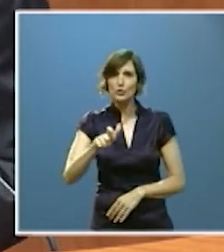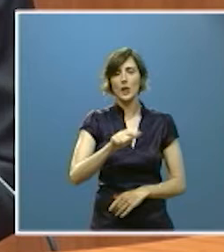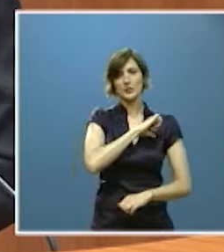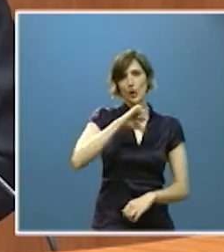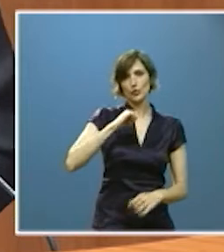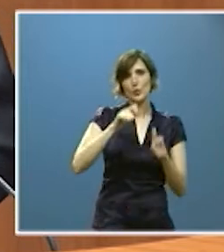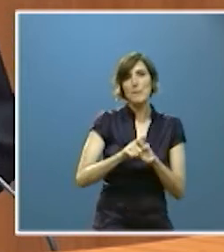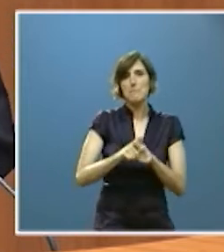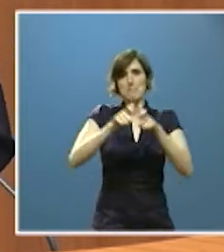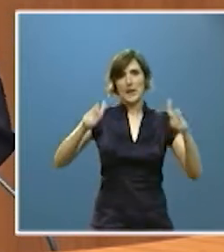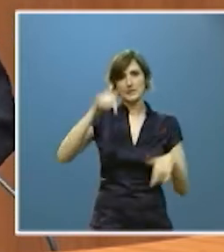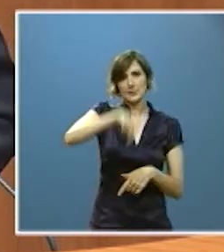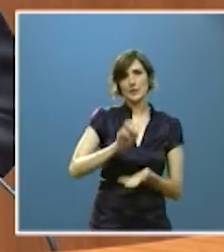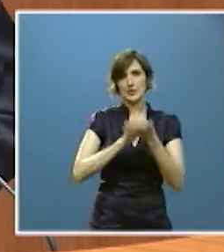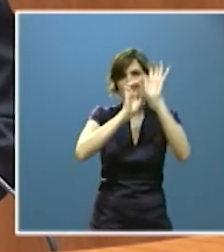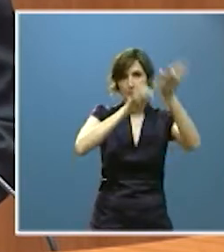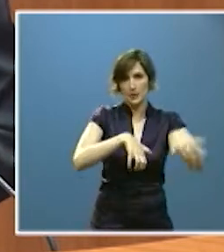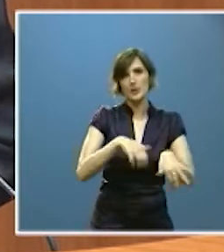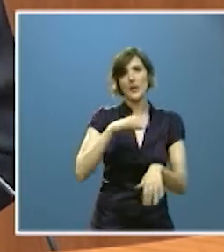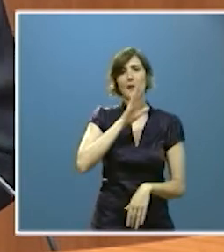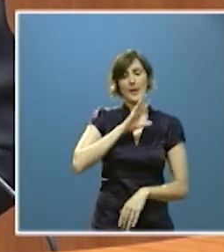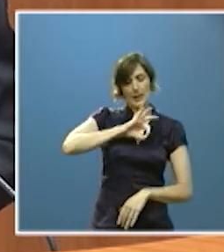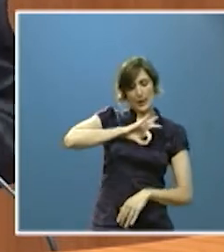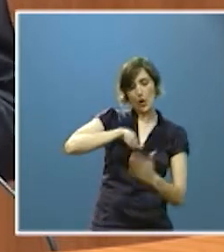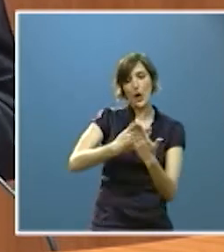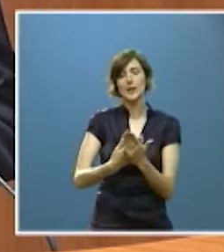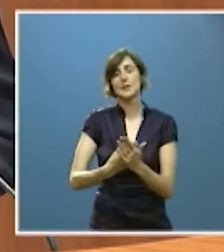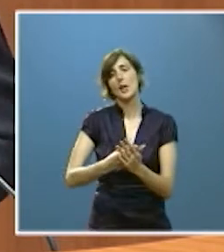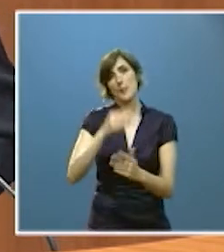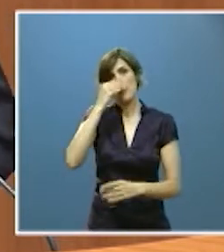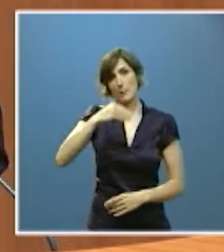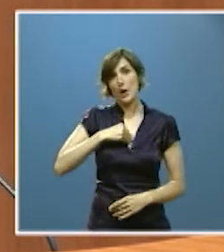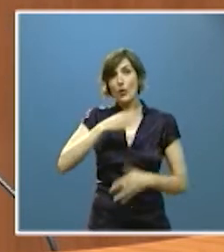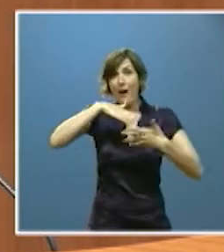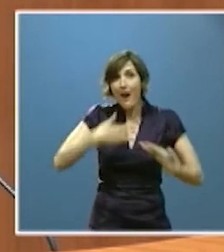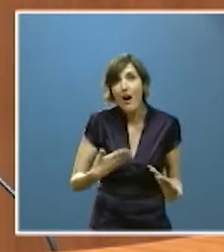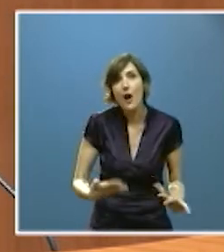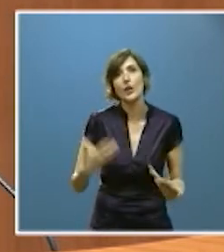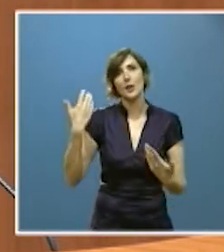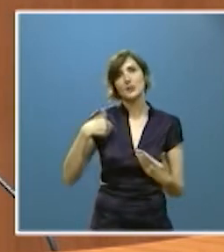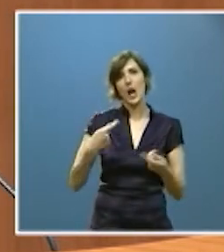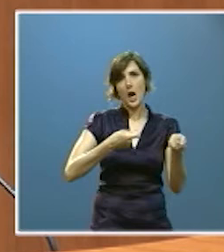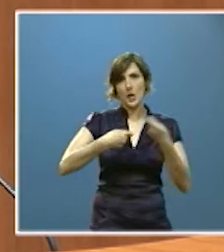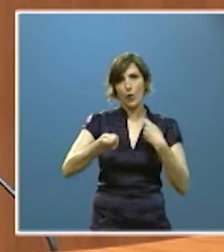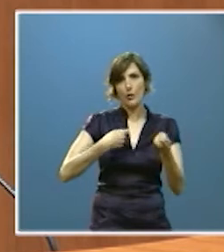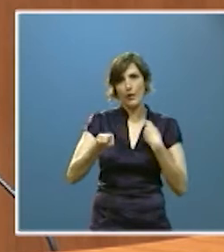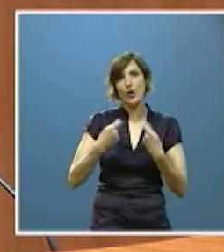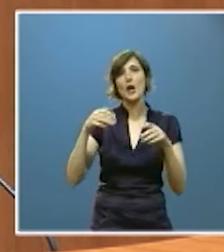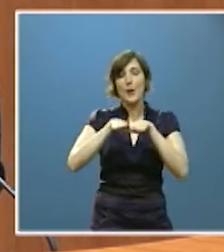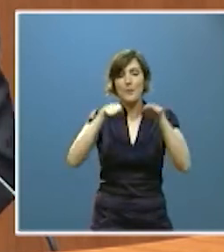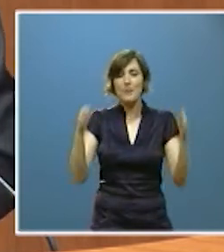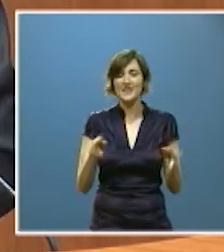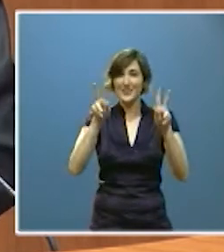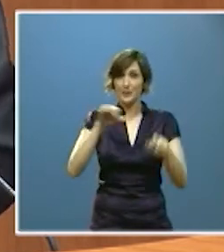registrados en Castilla y León entre enero y mayo. Y en estos momentos estamos negociando en la mesa del autónomo